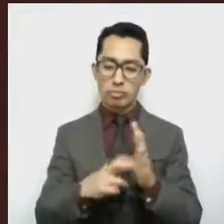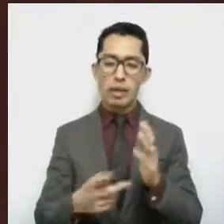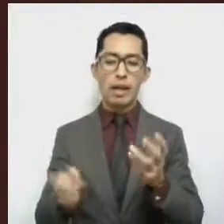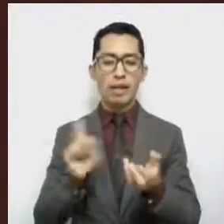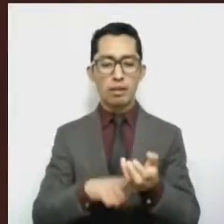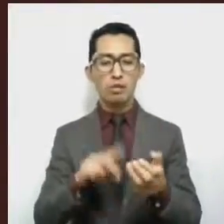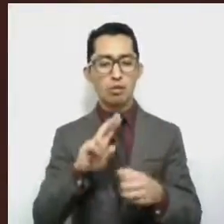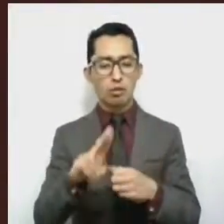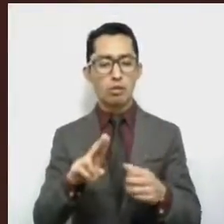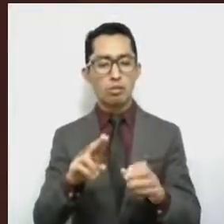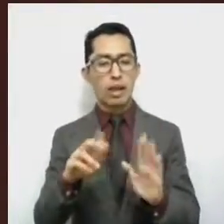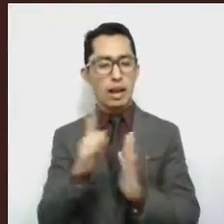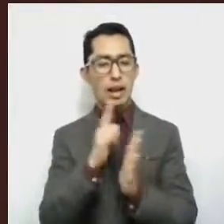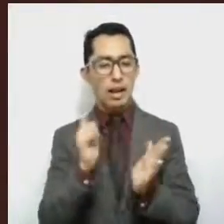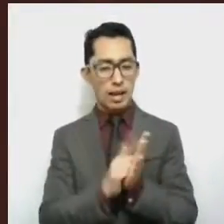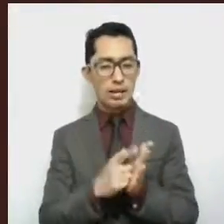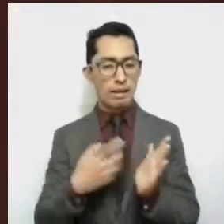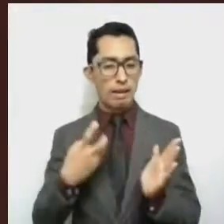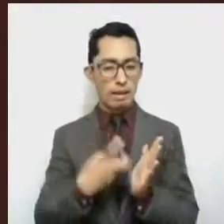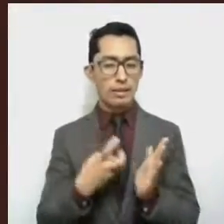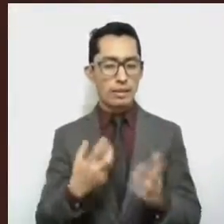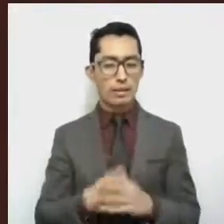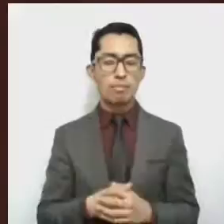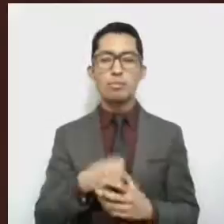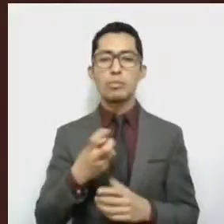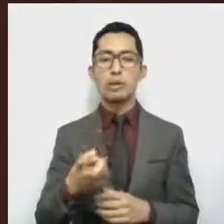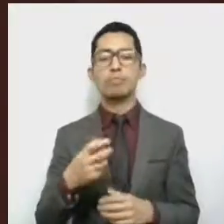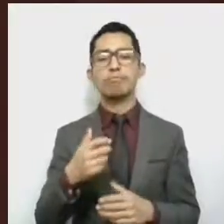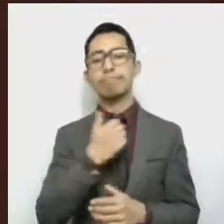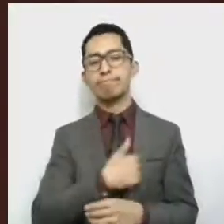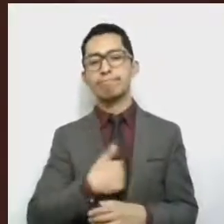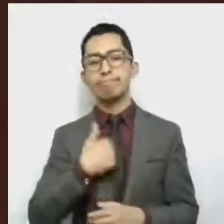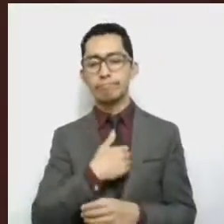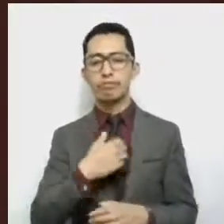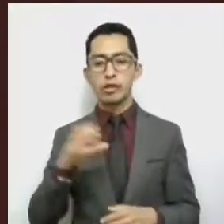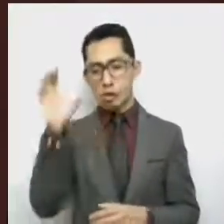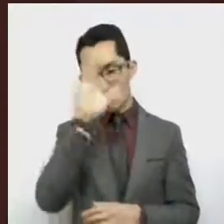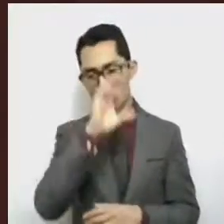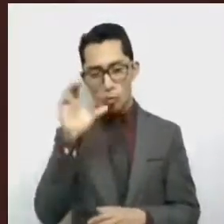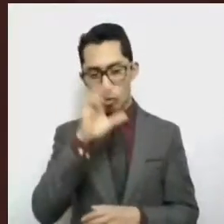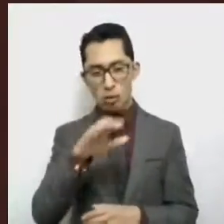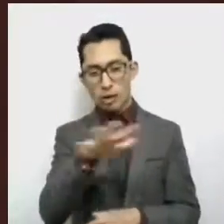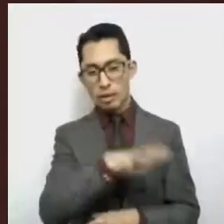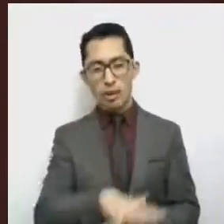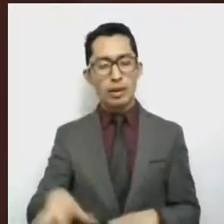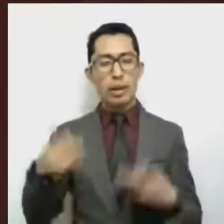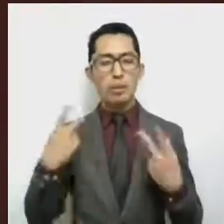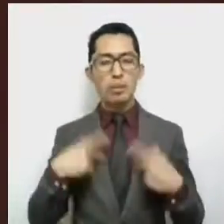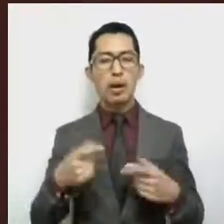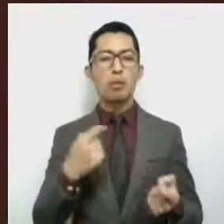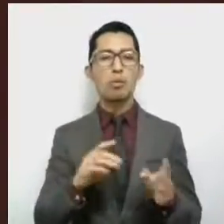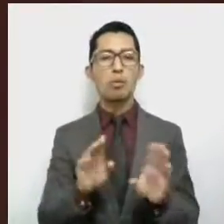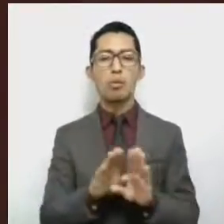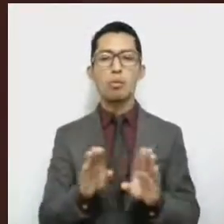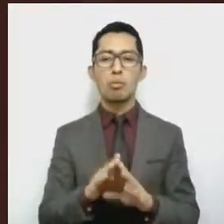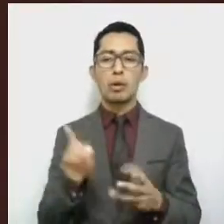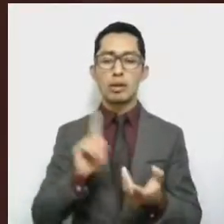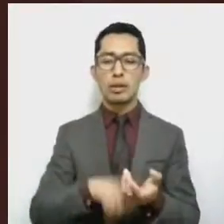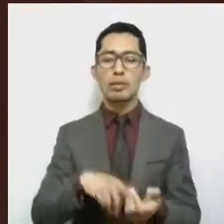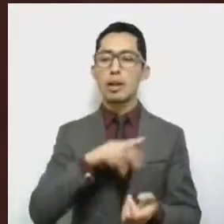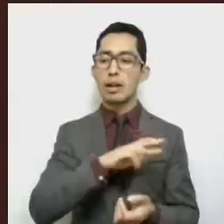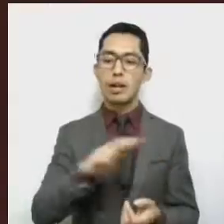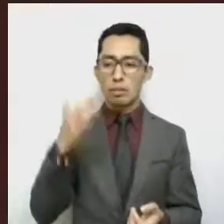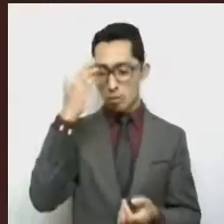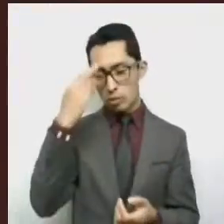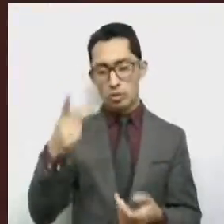vigente. Así pues, desafortunadamente nuestra cultura ha manifestado dilaciones en materia de reconocimiento de derechos